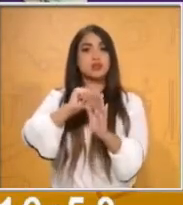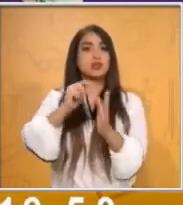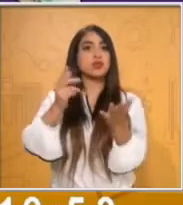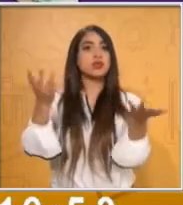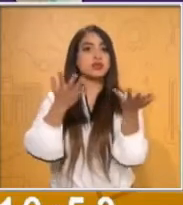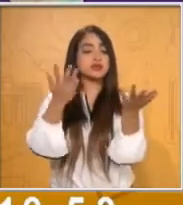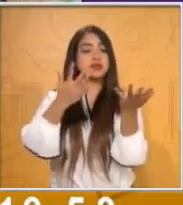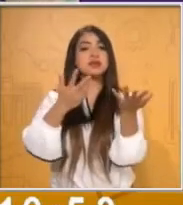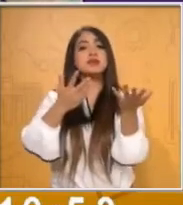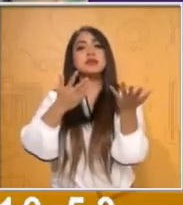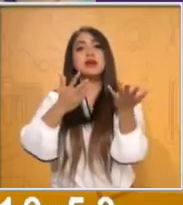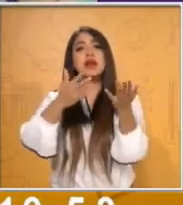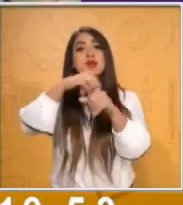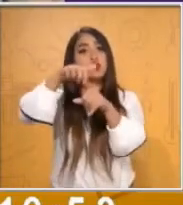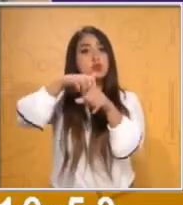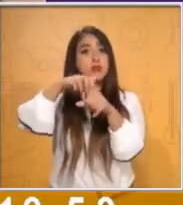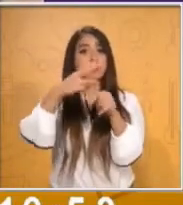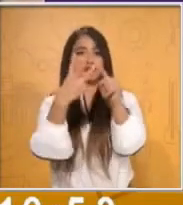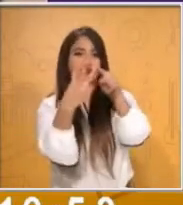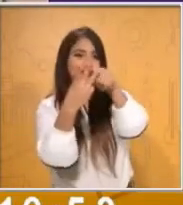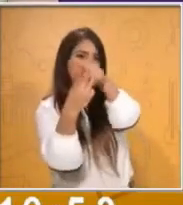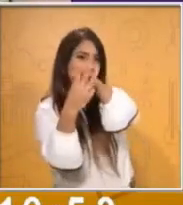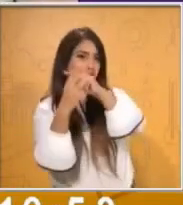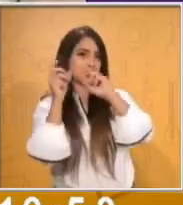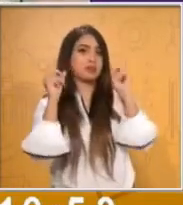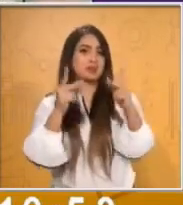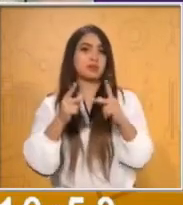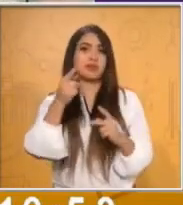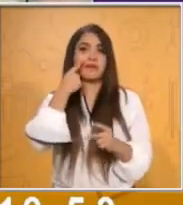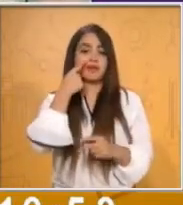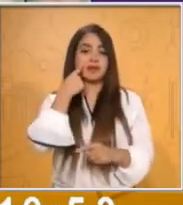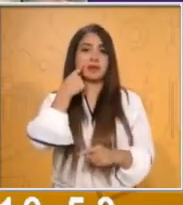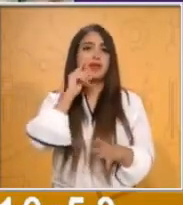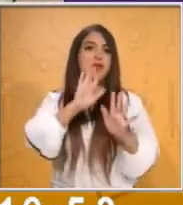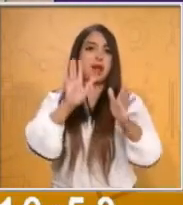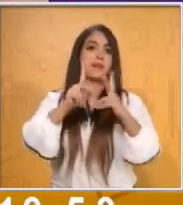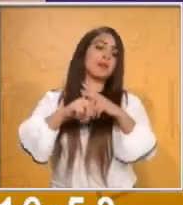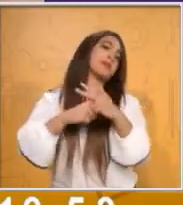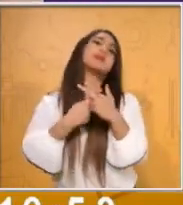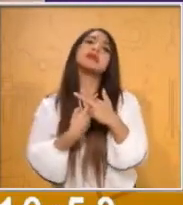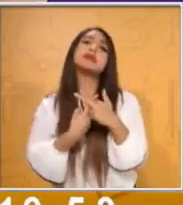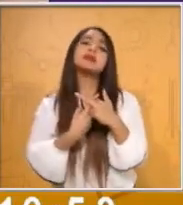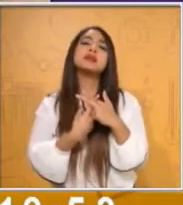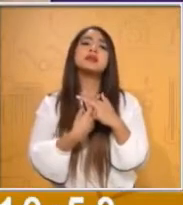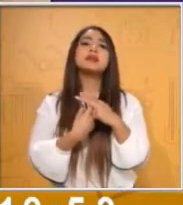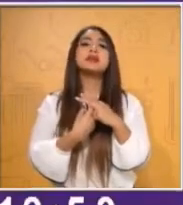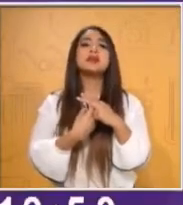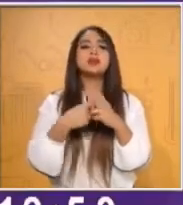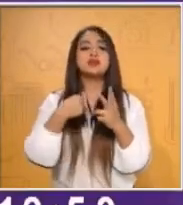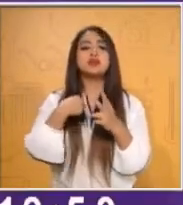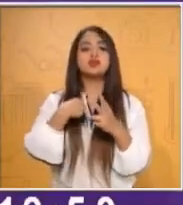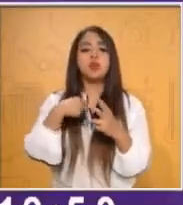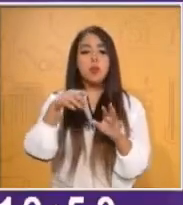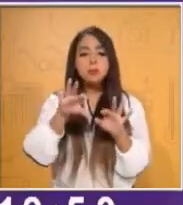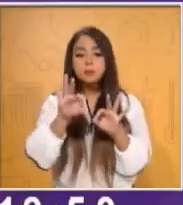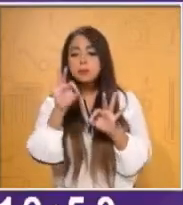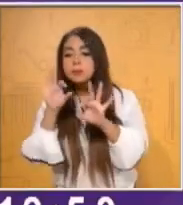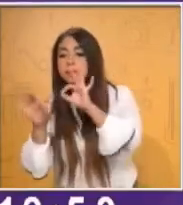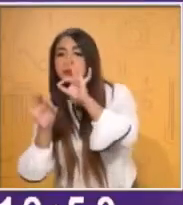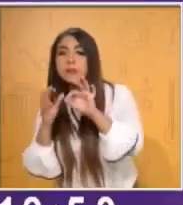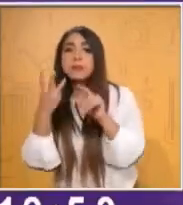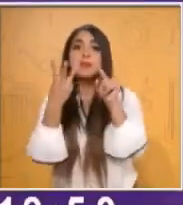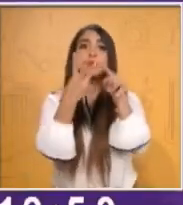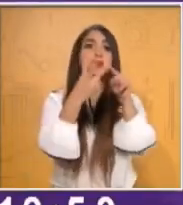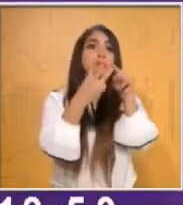número que debe tener tres cifras. Maestra Yuli, para comenzar yo voy a tomar tres tarjetas y